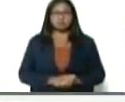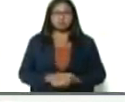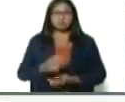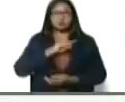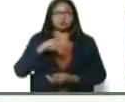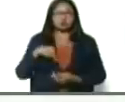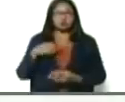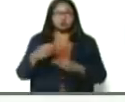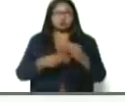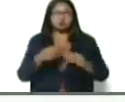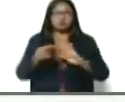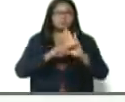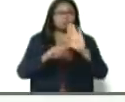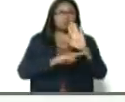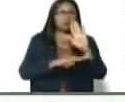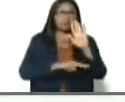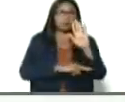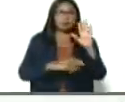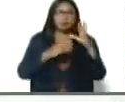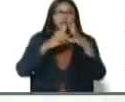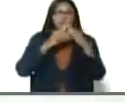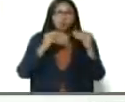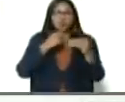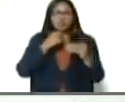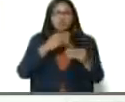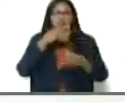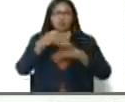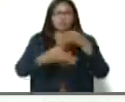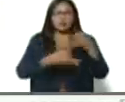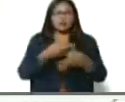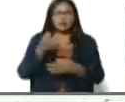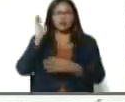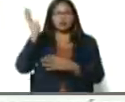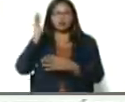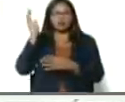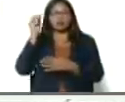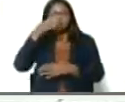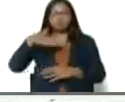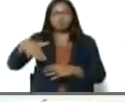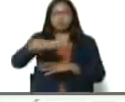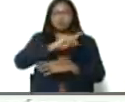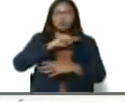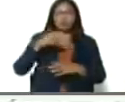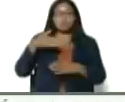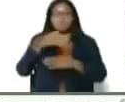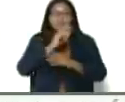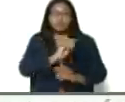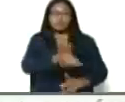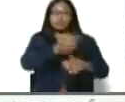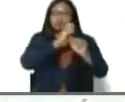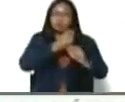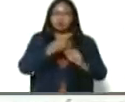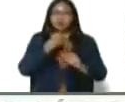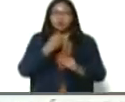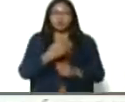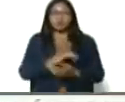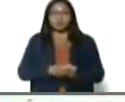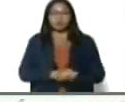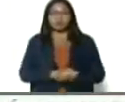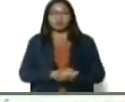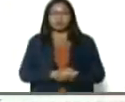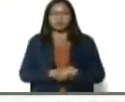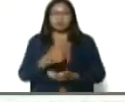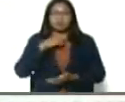haciendo, cumpliendo, lo que, decía, el congreso, bicentenario, de los pueblos, nuestros pescadores, y pescadoras, presidente, aquí,